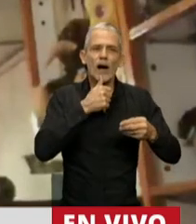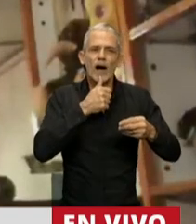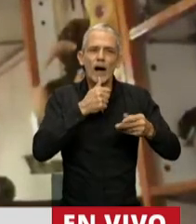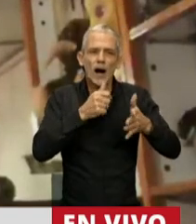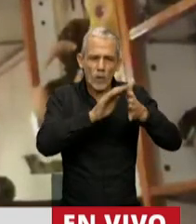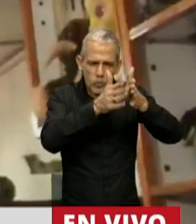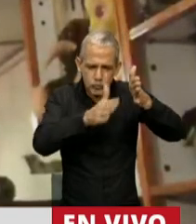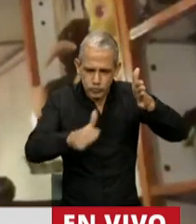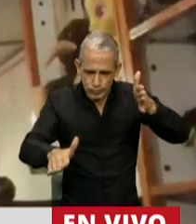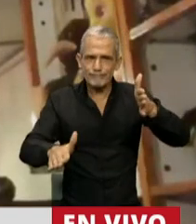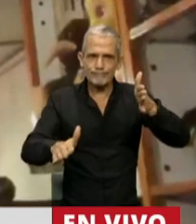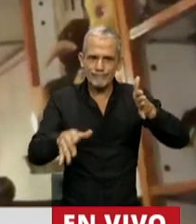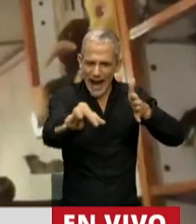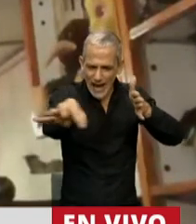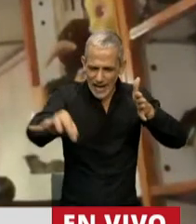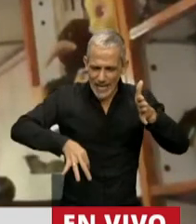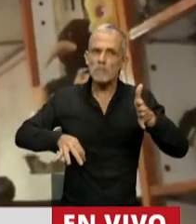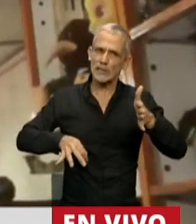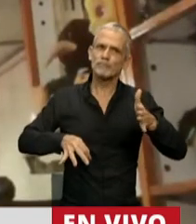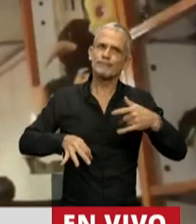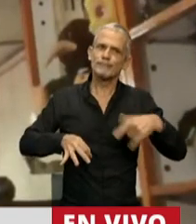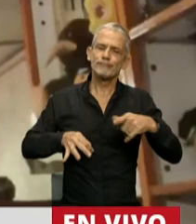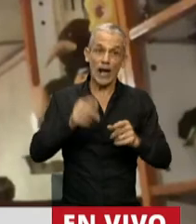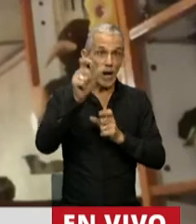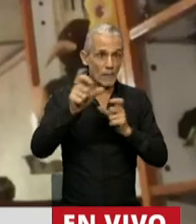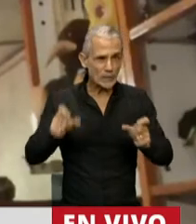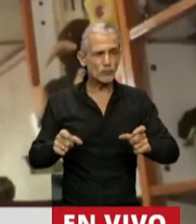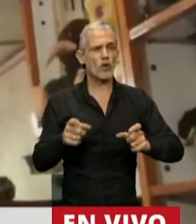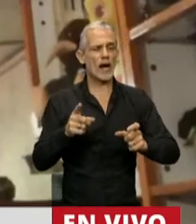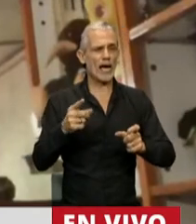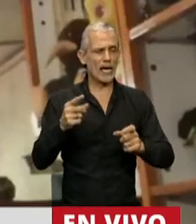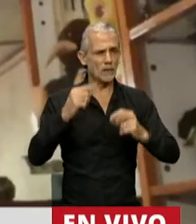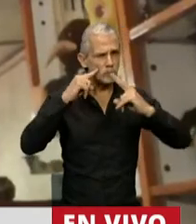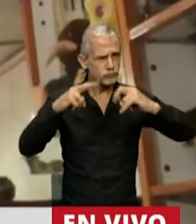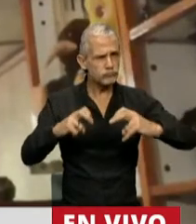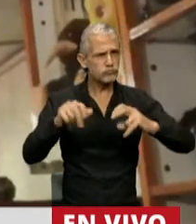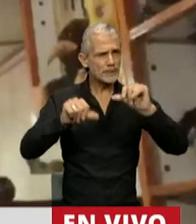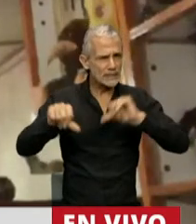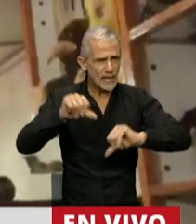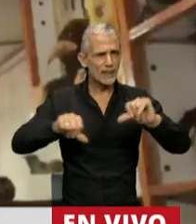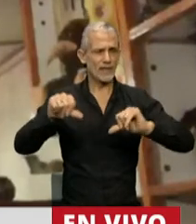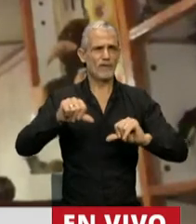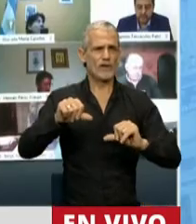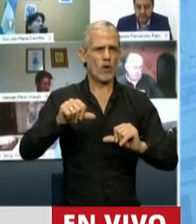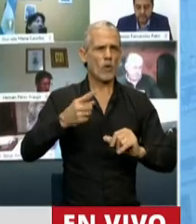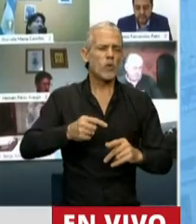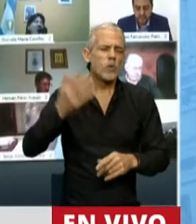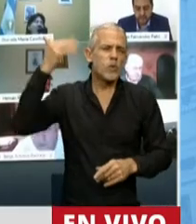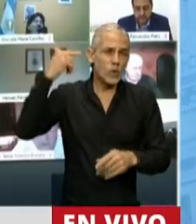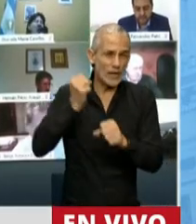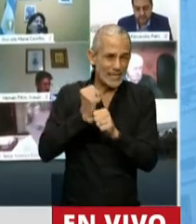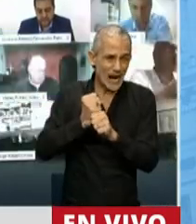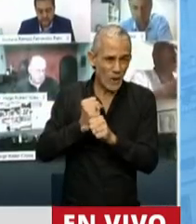en las mismas sosteniendo las personas que se definieron en un primer